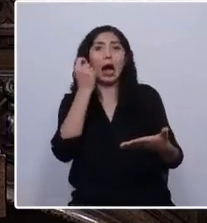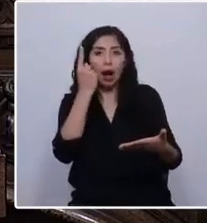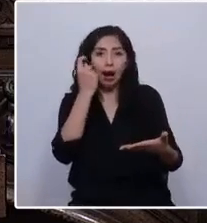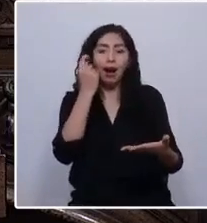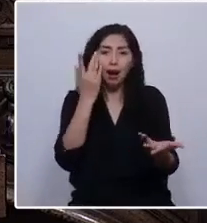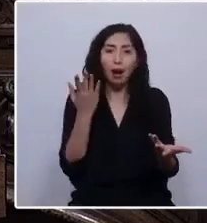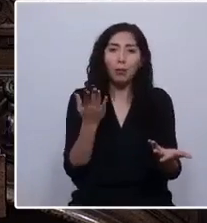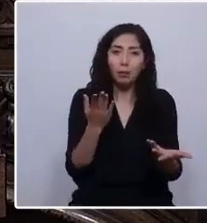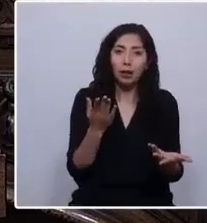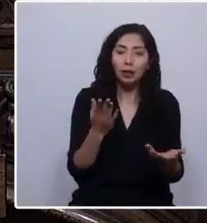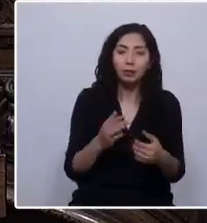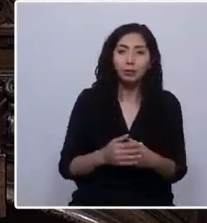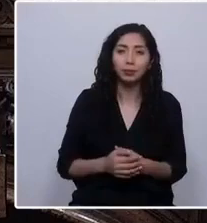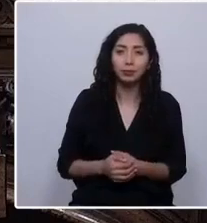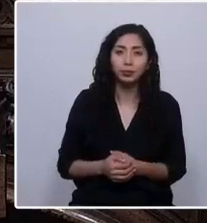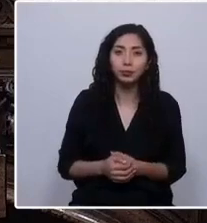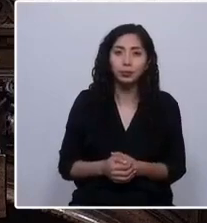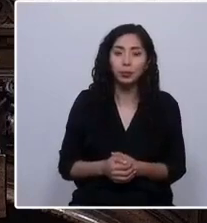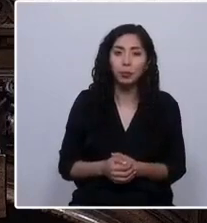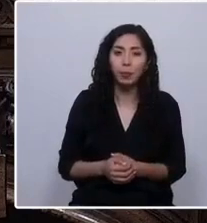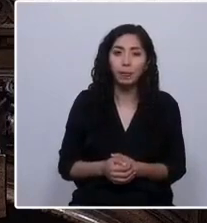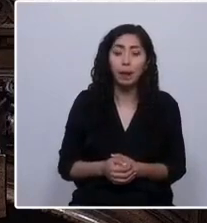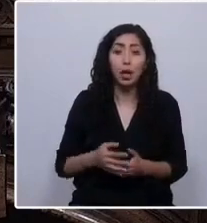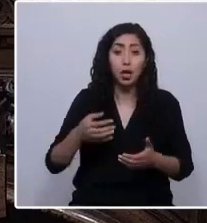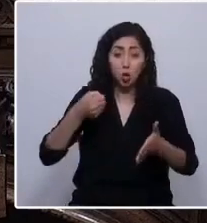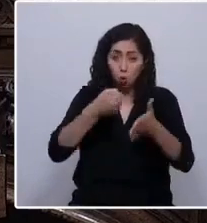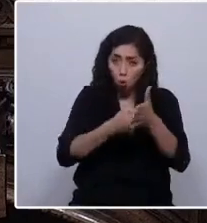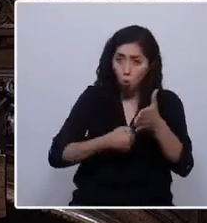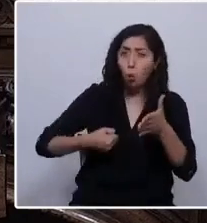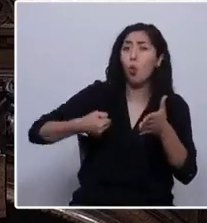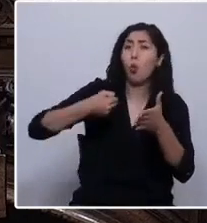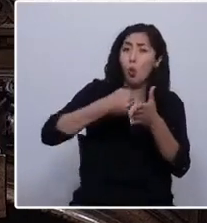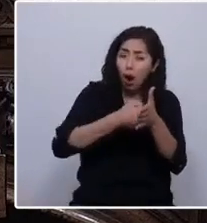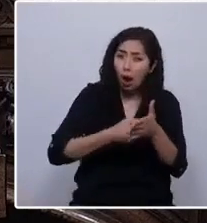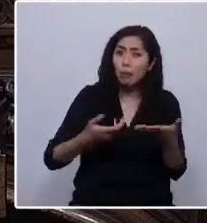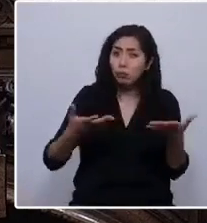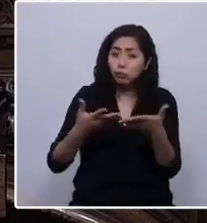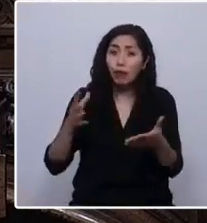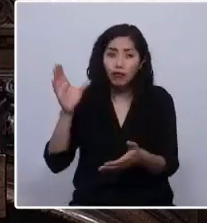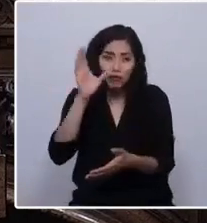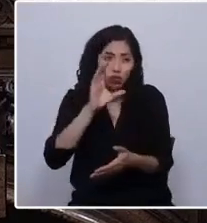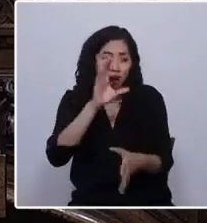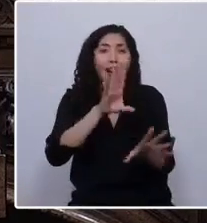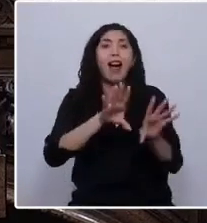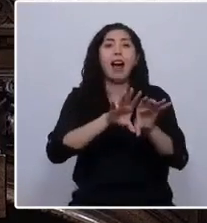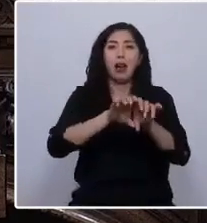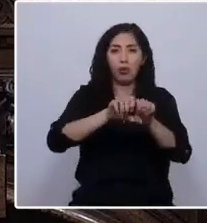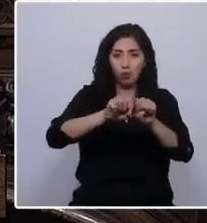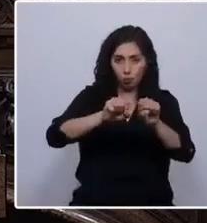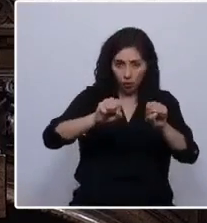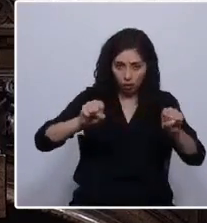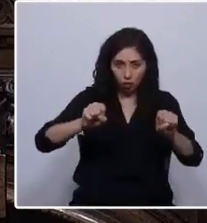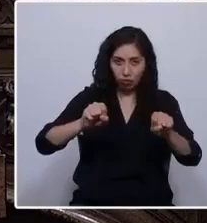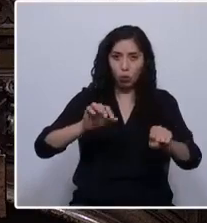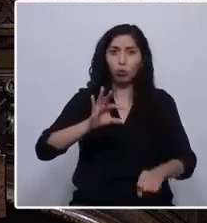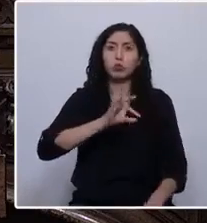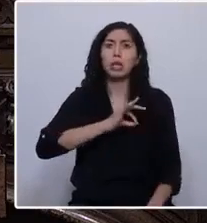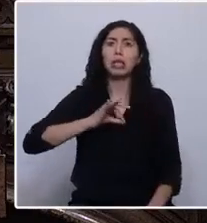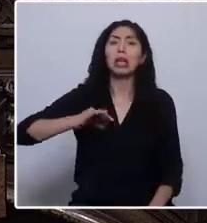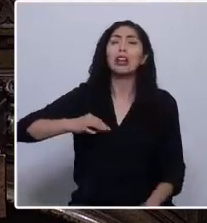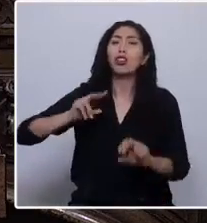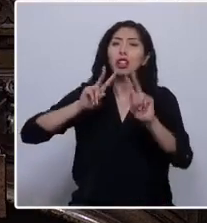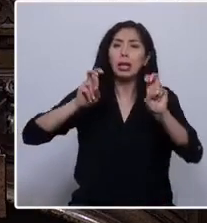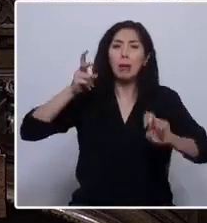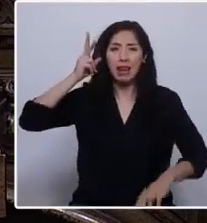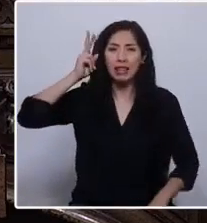nuestra pertinencia. Lucharé por buscar los acuerdos para la materialización de un Ministerio de Asuntos Indígenas